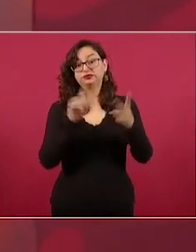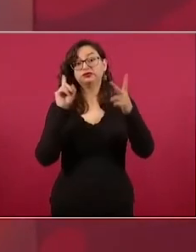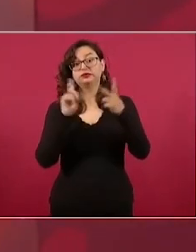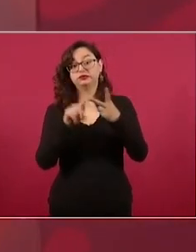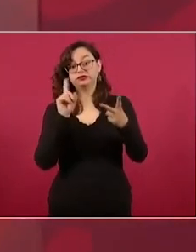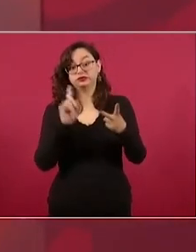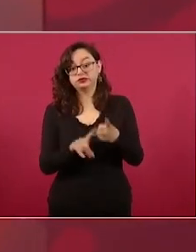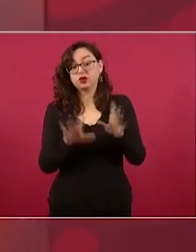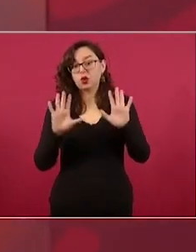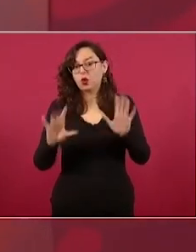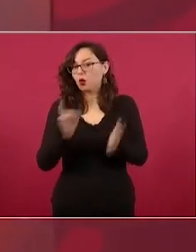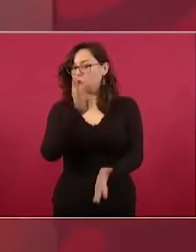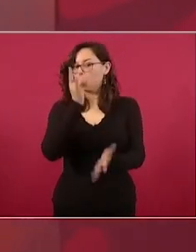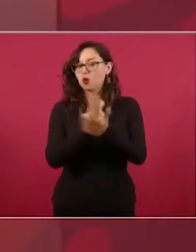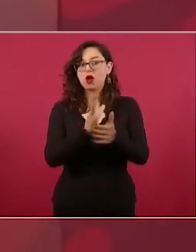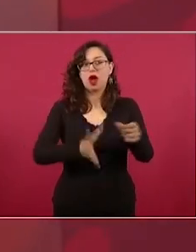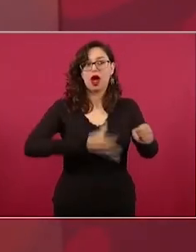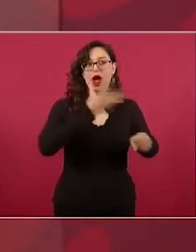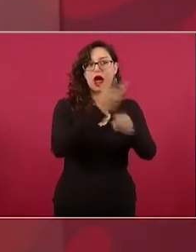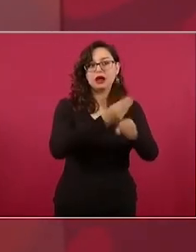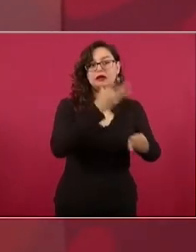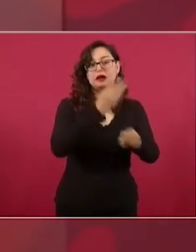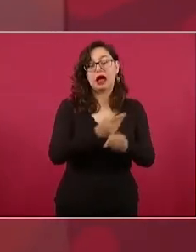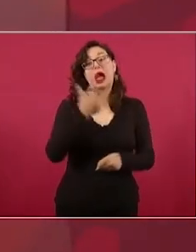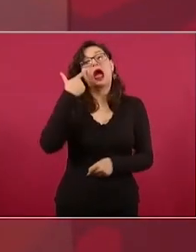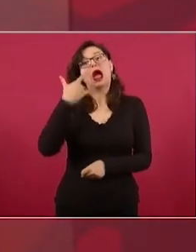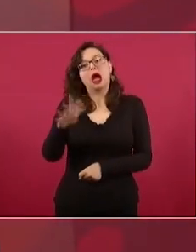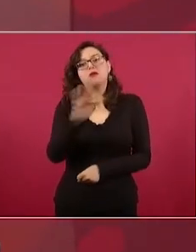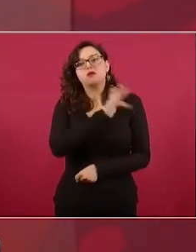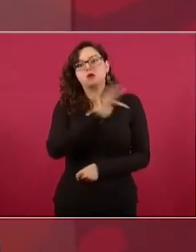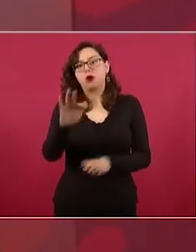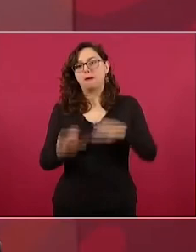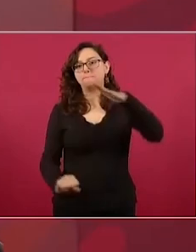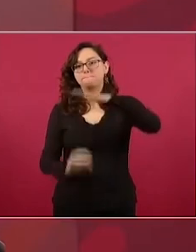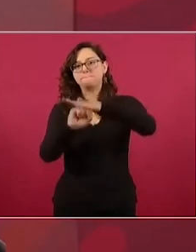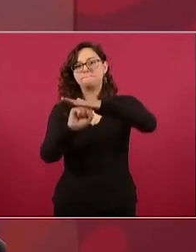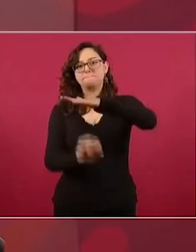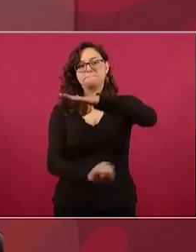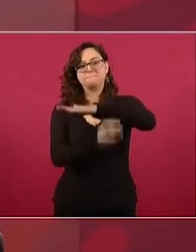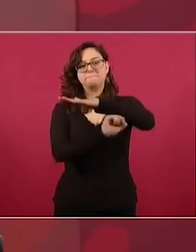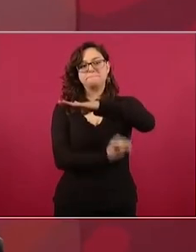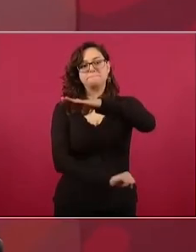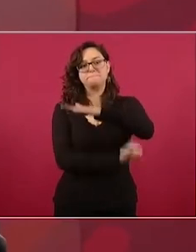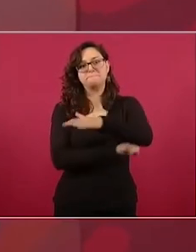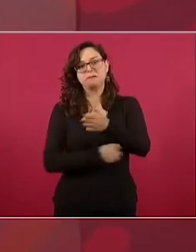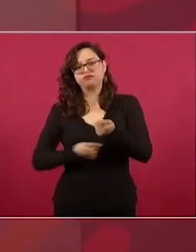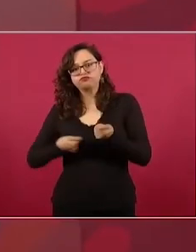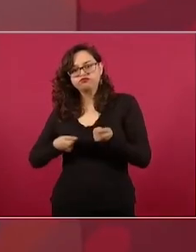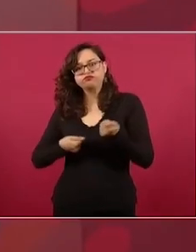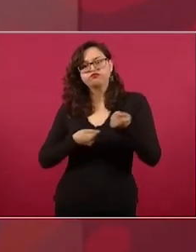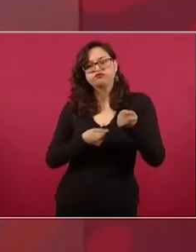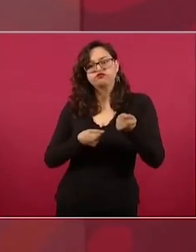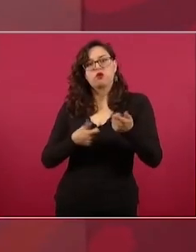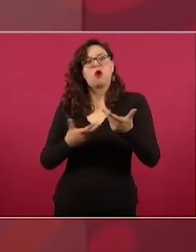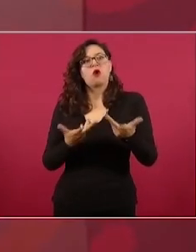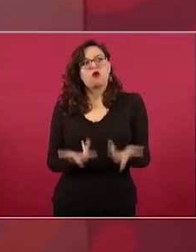voy a pedir a los técnicos ya hay un grupo que está trabajando en esto